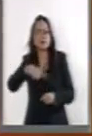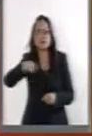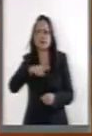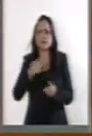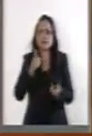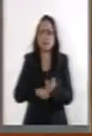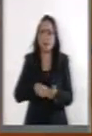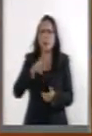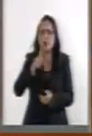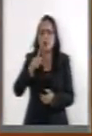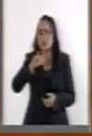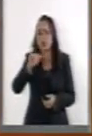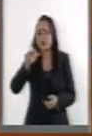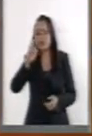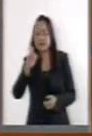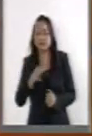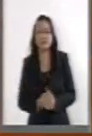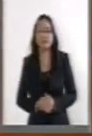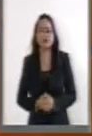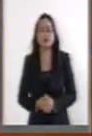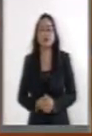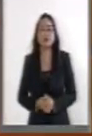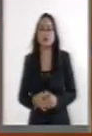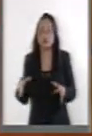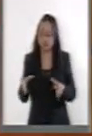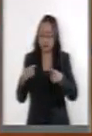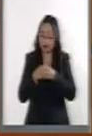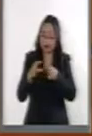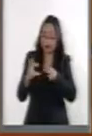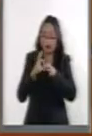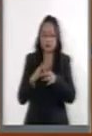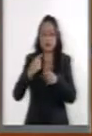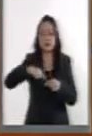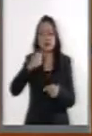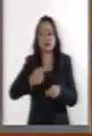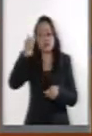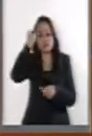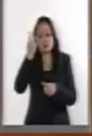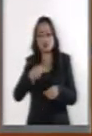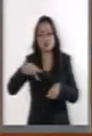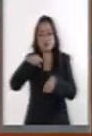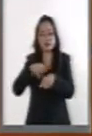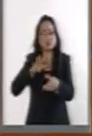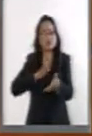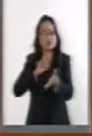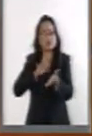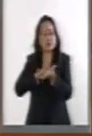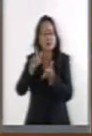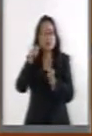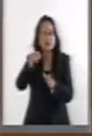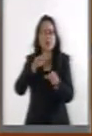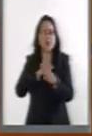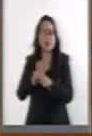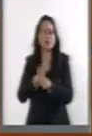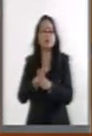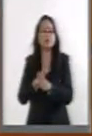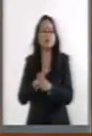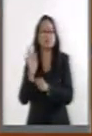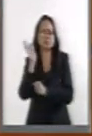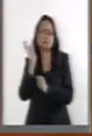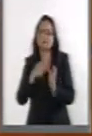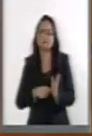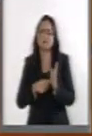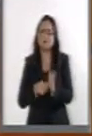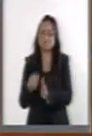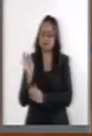judiciales. Quiero decir inclusive que antaño nuestra postura se fundaba en la objeción a que un órgano